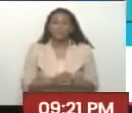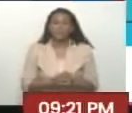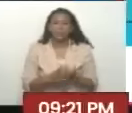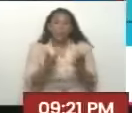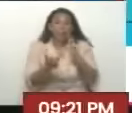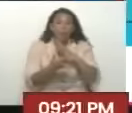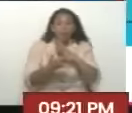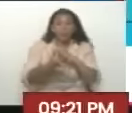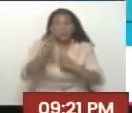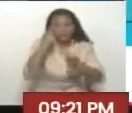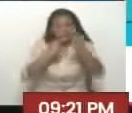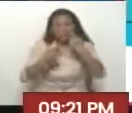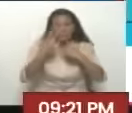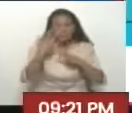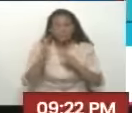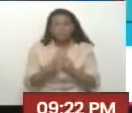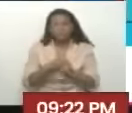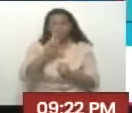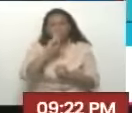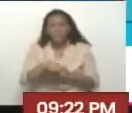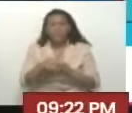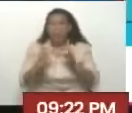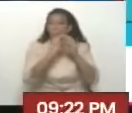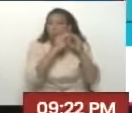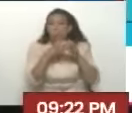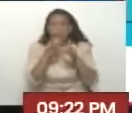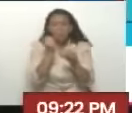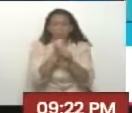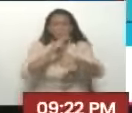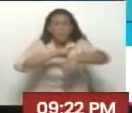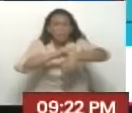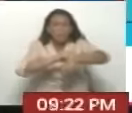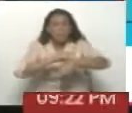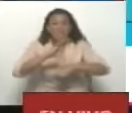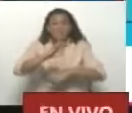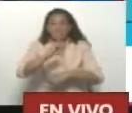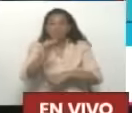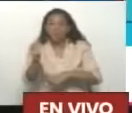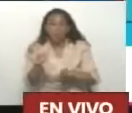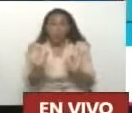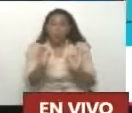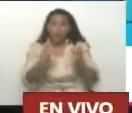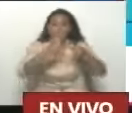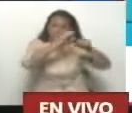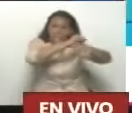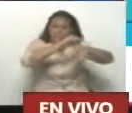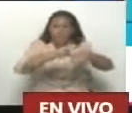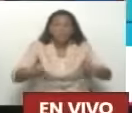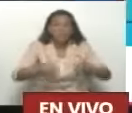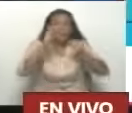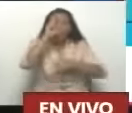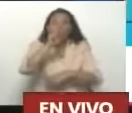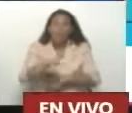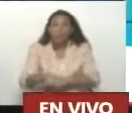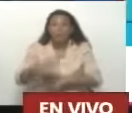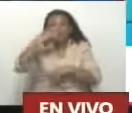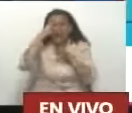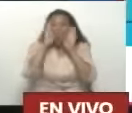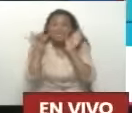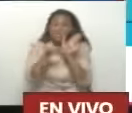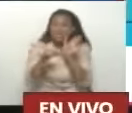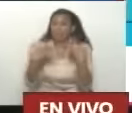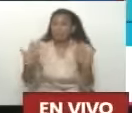técnica que nos ha enseñado y, por supuesto, todo el equipamiento médico. Este CDI, a pesar de no ser quirúrgico, salva vidas todos los días porque tiene su